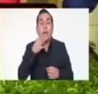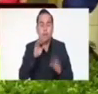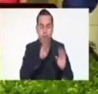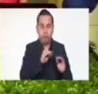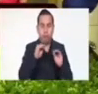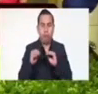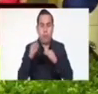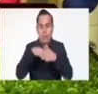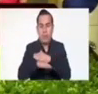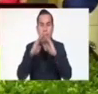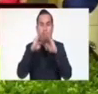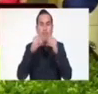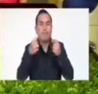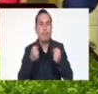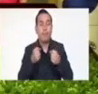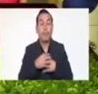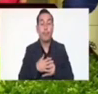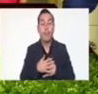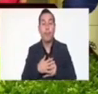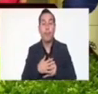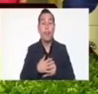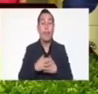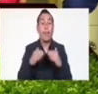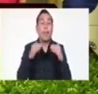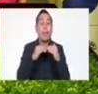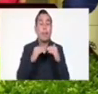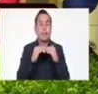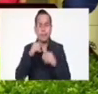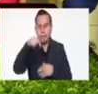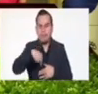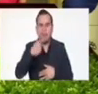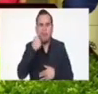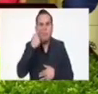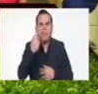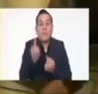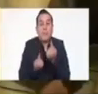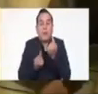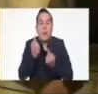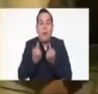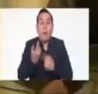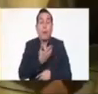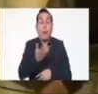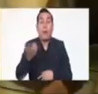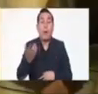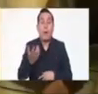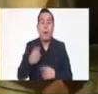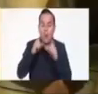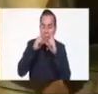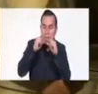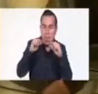raquítica, simplemente, está, acorralada, y de aquí para allá, van a tener que inventar,